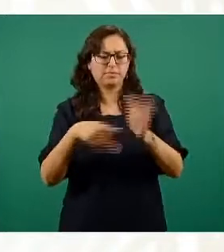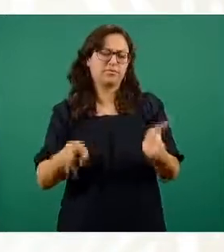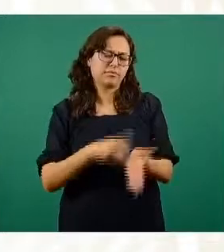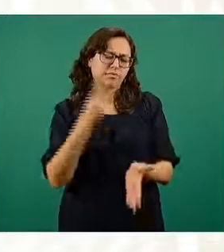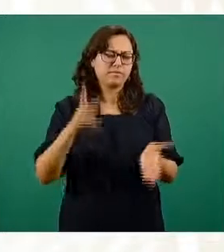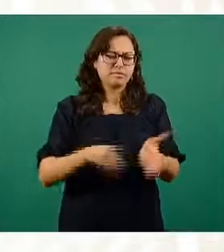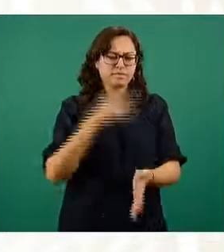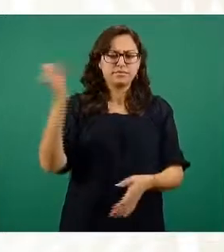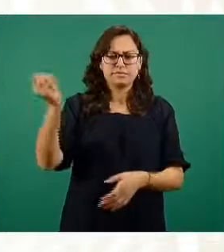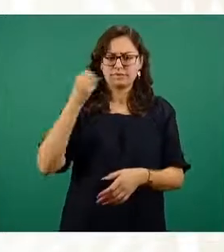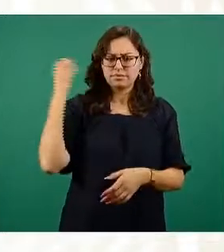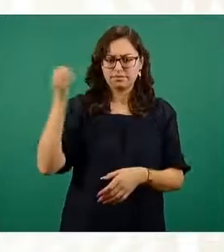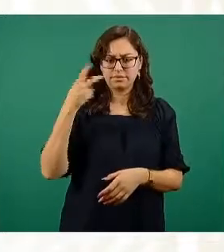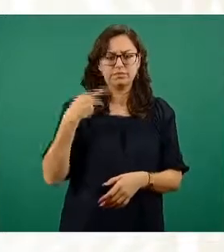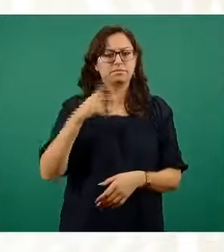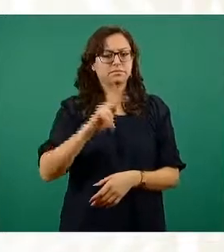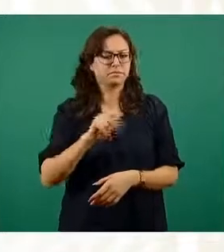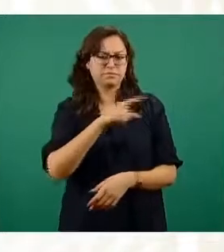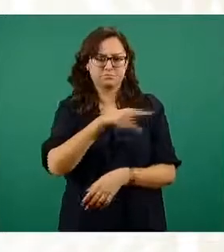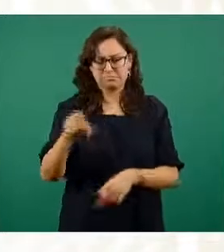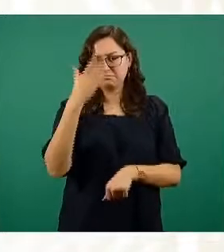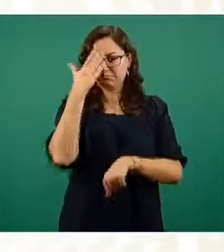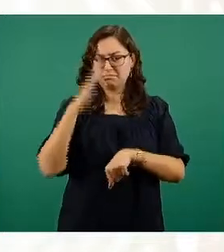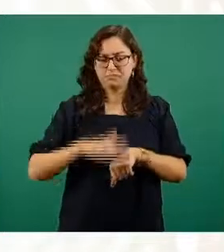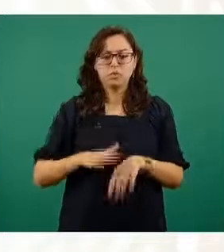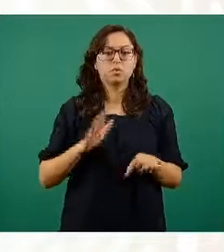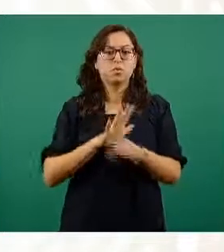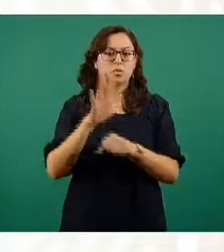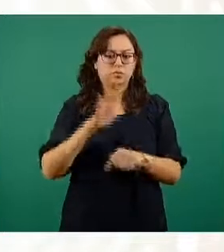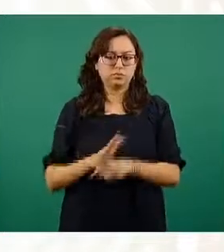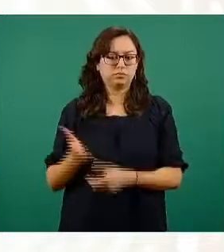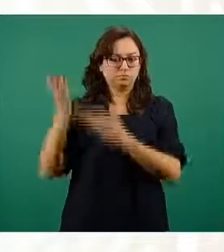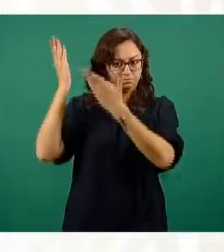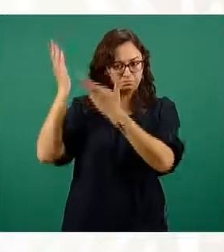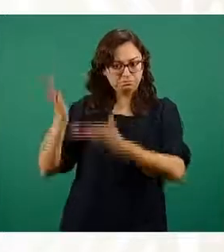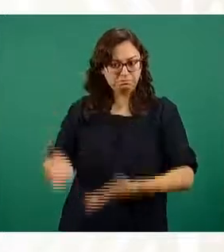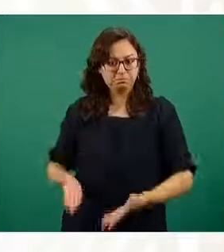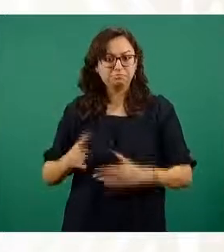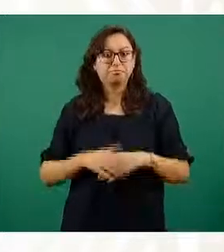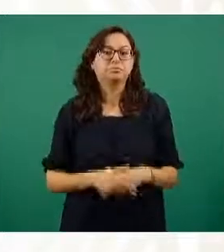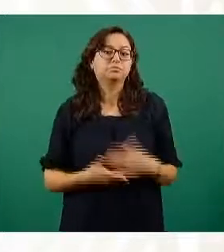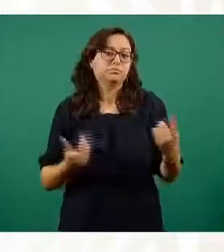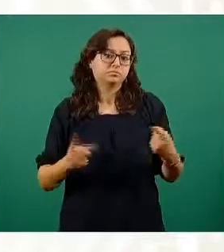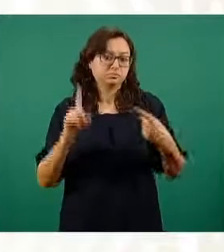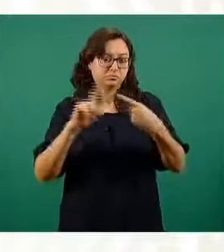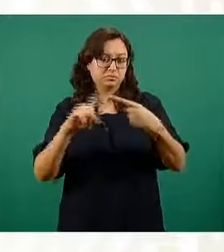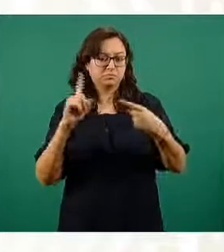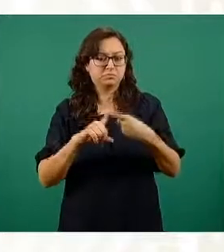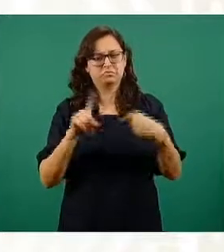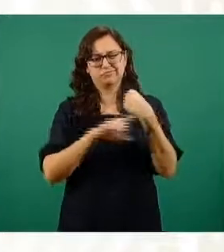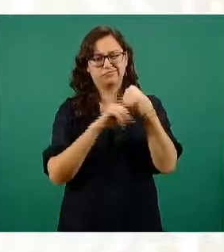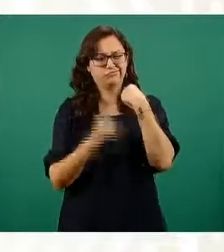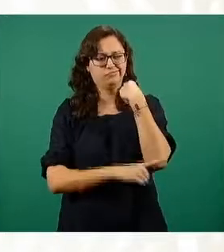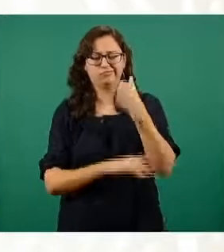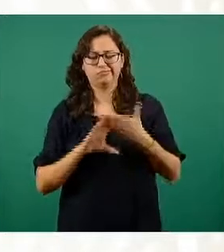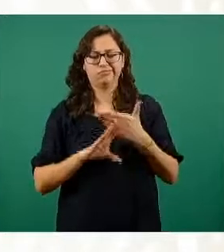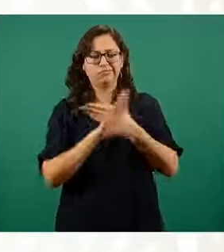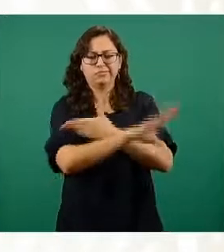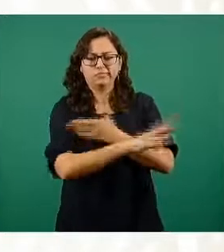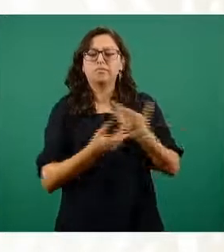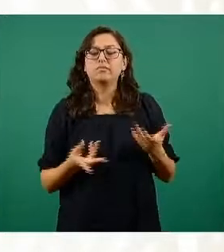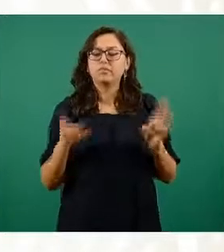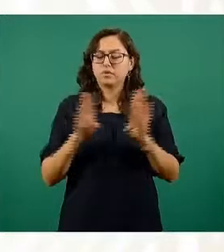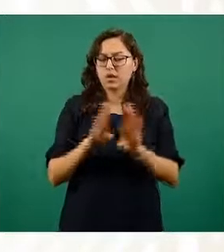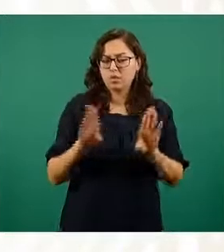previas pero son los servicios de anticoncepción donde las mujeres y los hombres pueden acudir a los